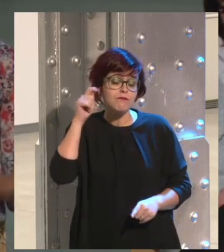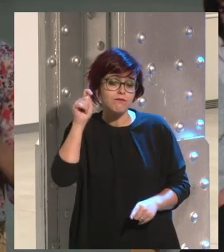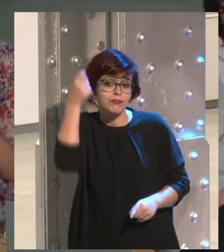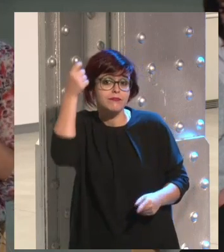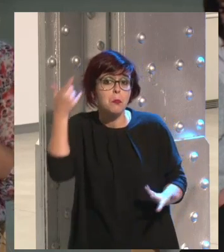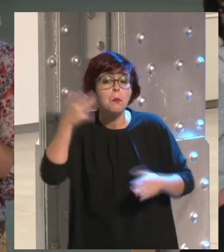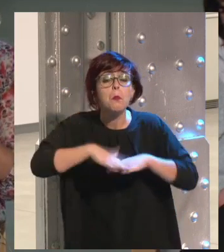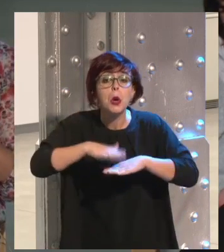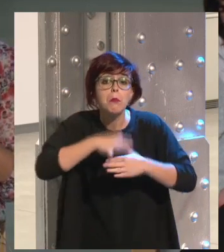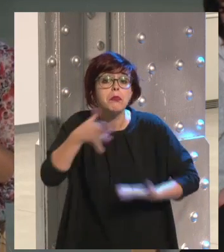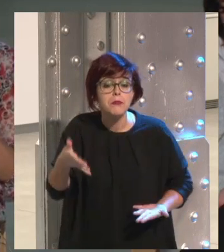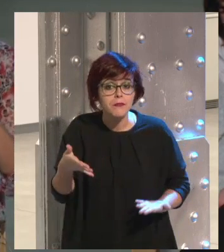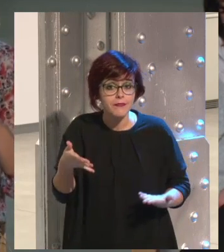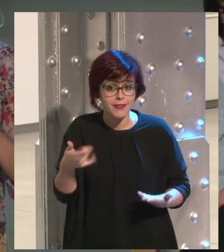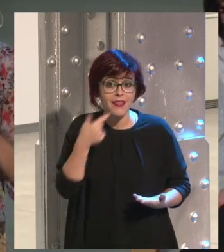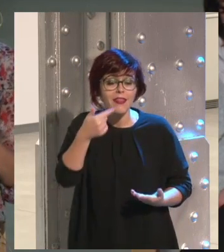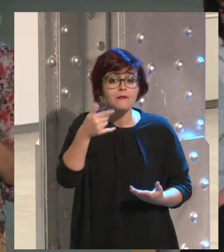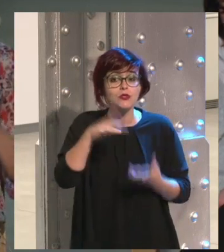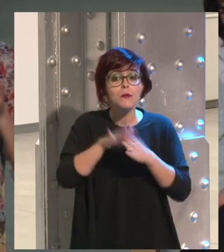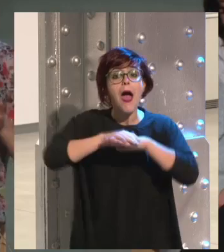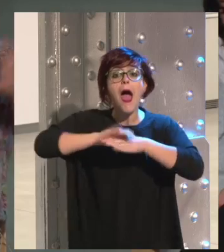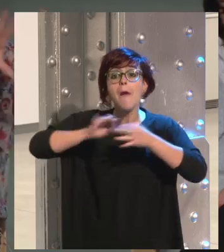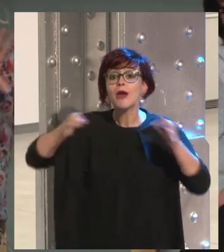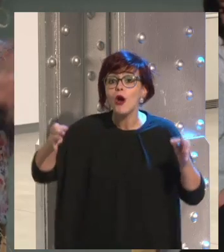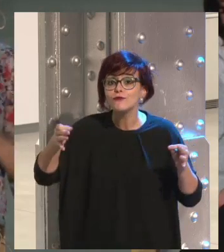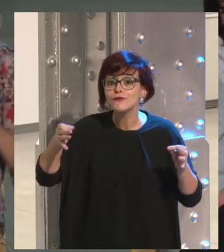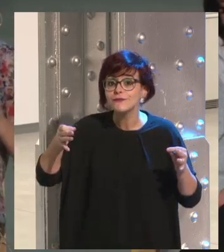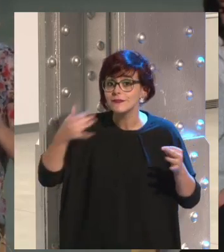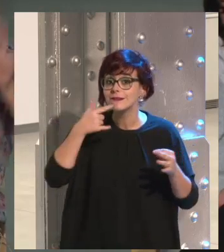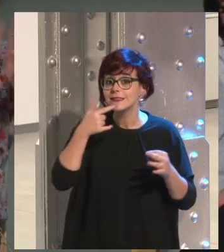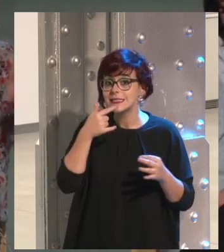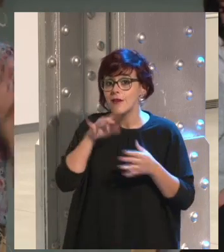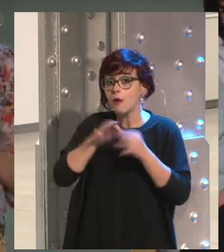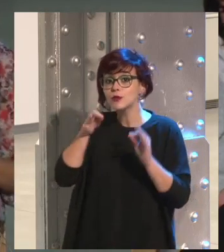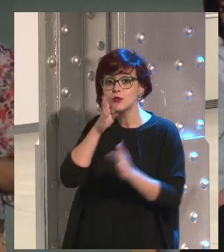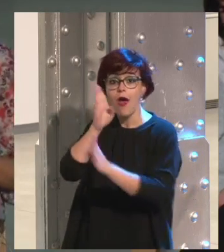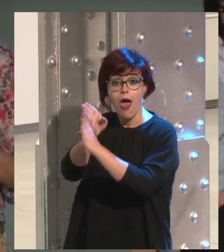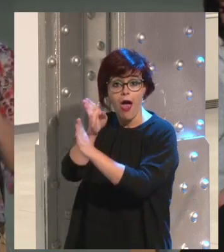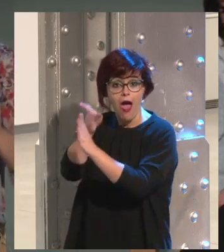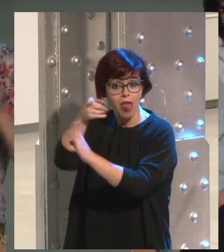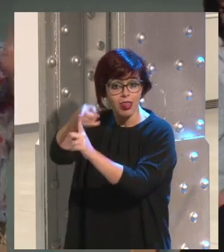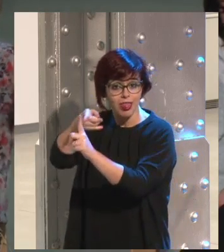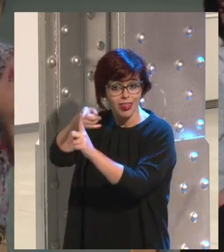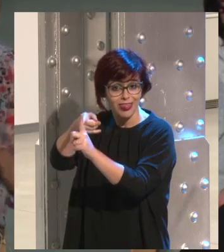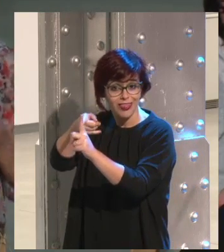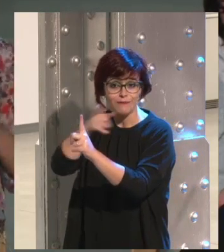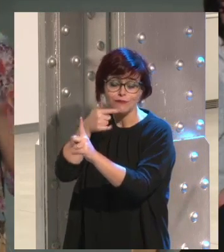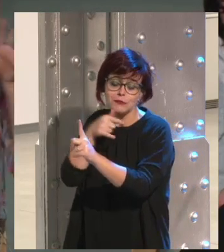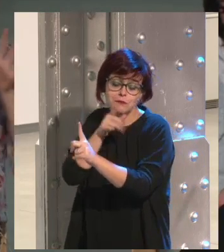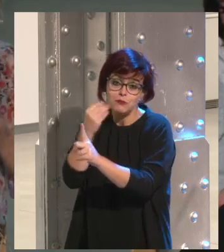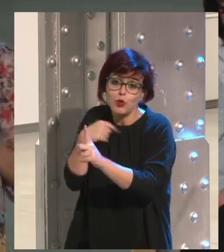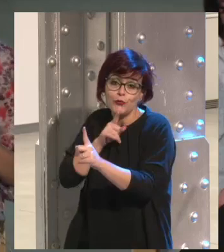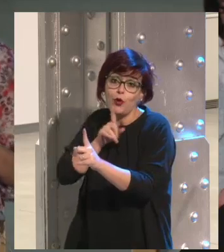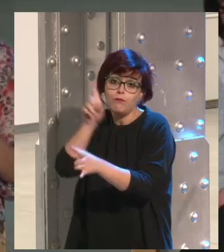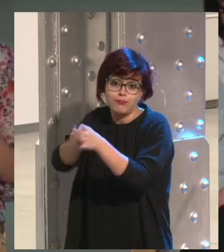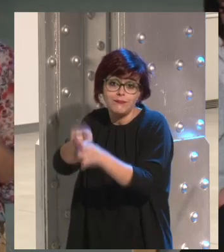también, lo que decíamos antes, ¿dónde están mis amigos? Si mis amigos están aquí, yo tengo que estar aquí. Si mis amigos están con el Rubius,